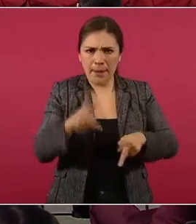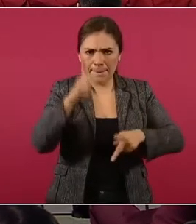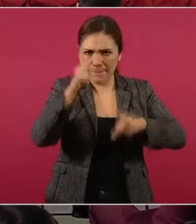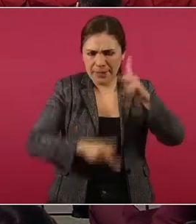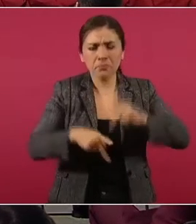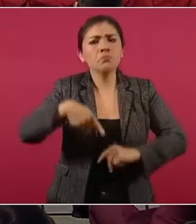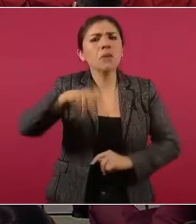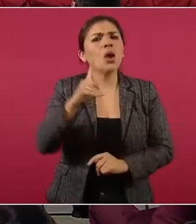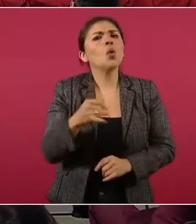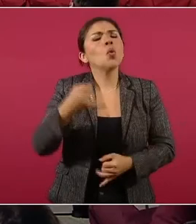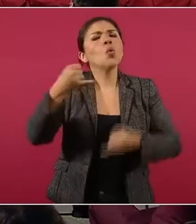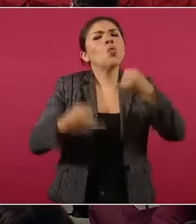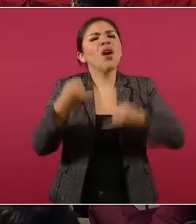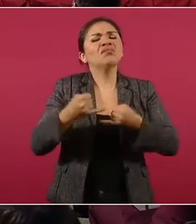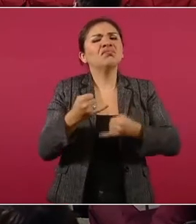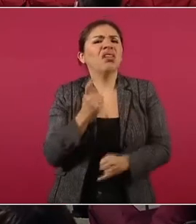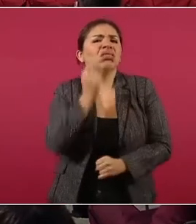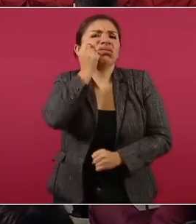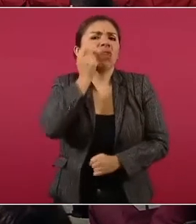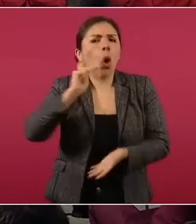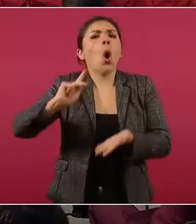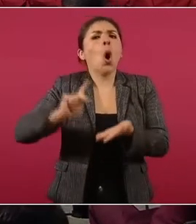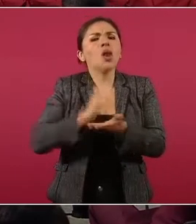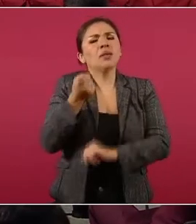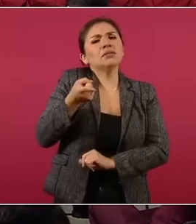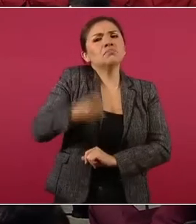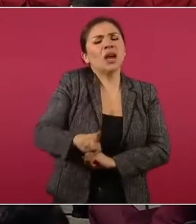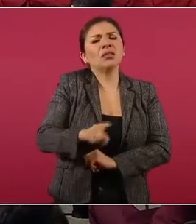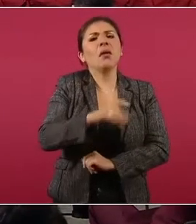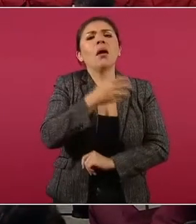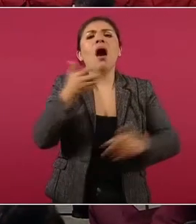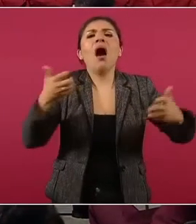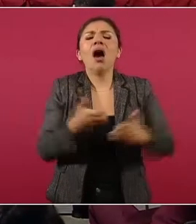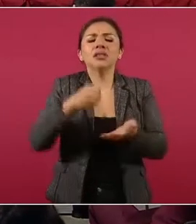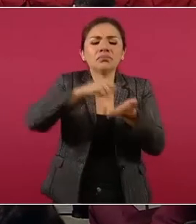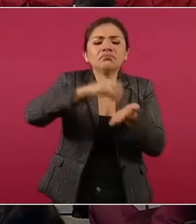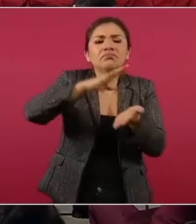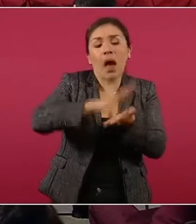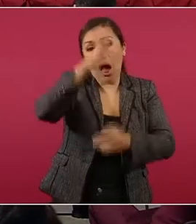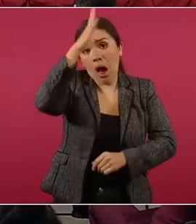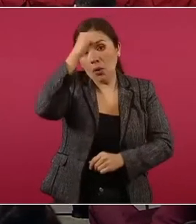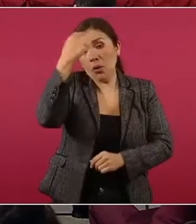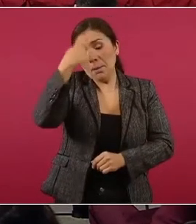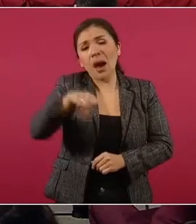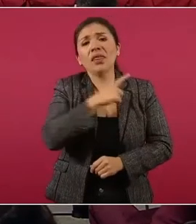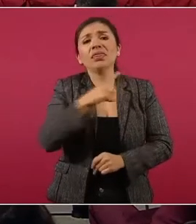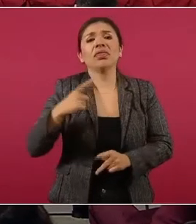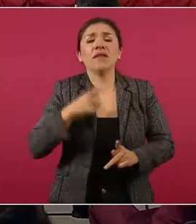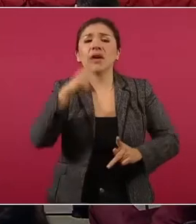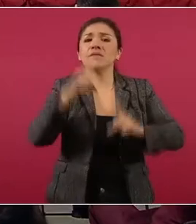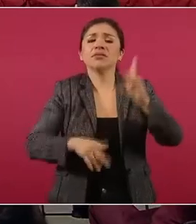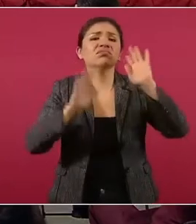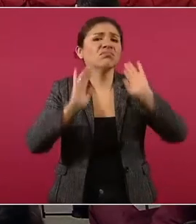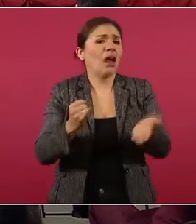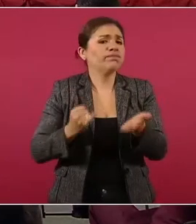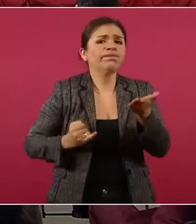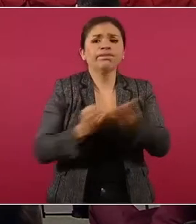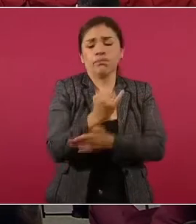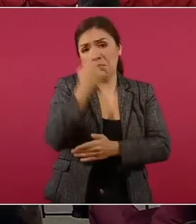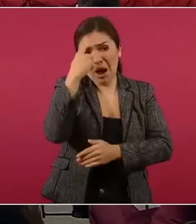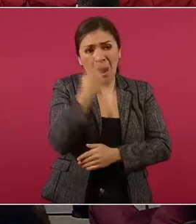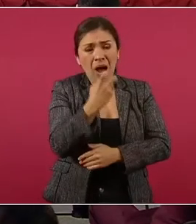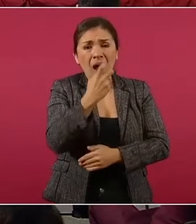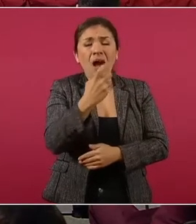dictó una nueva resolución, en este caso estableciendo la suspensión definitiva del